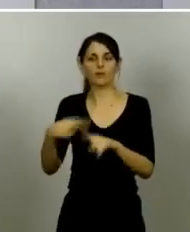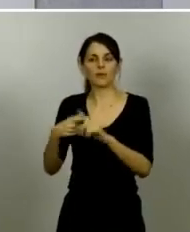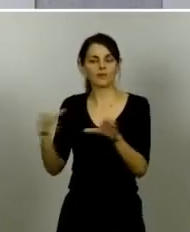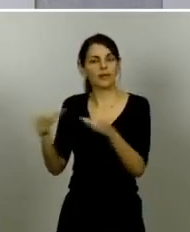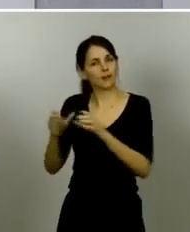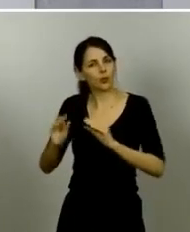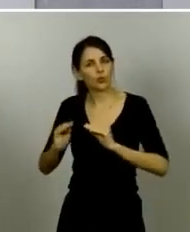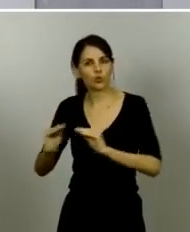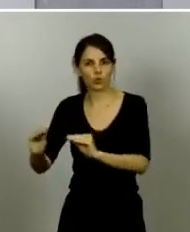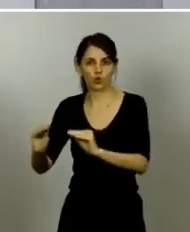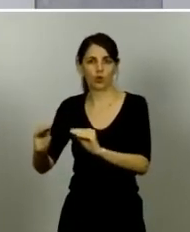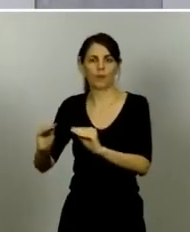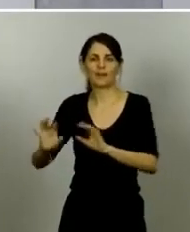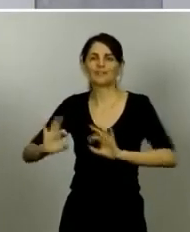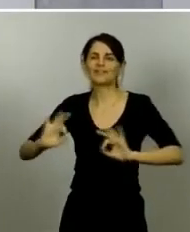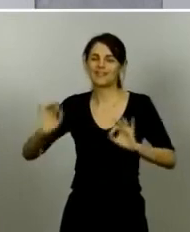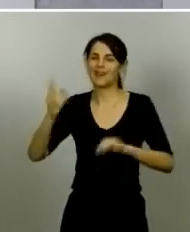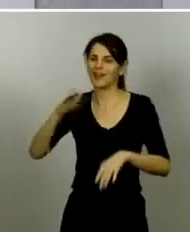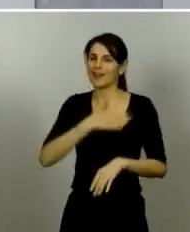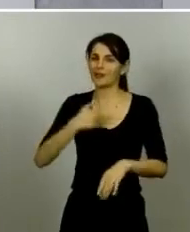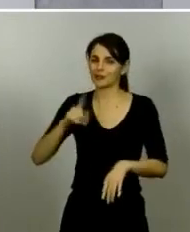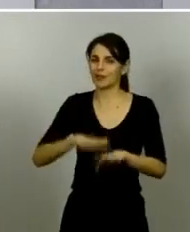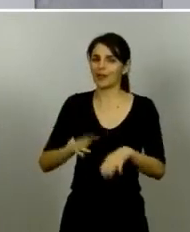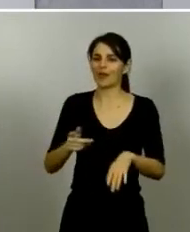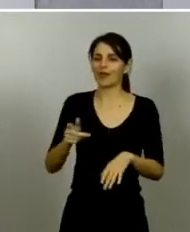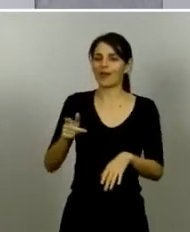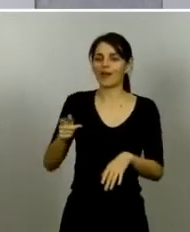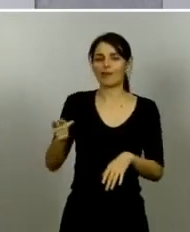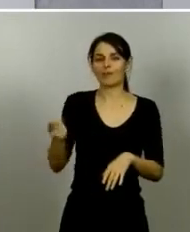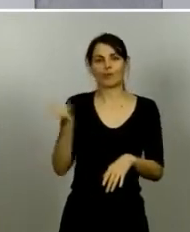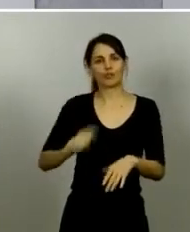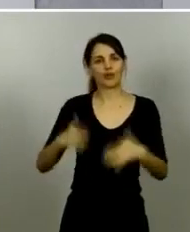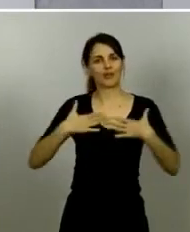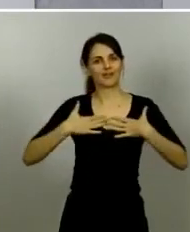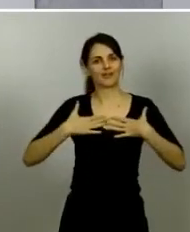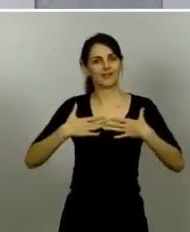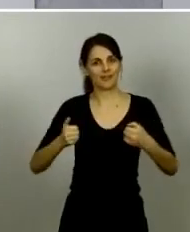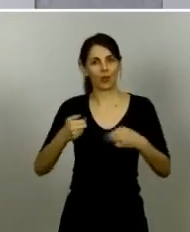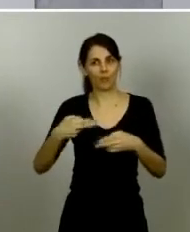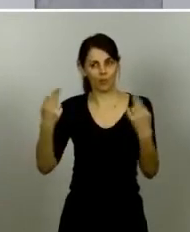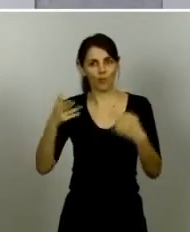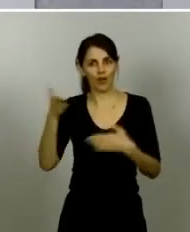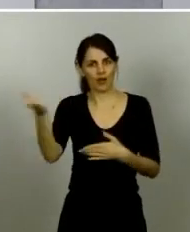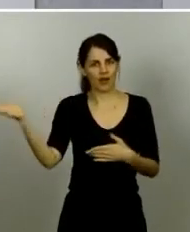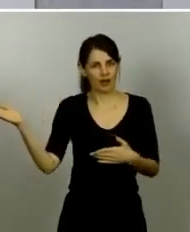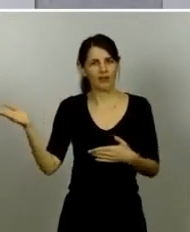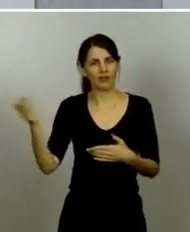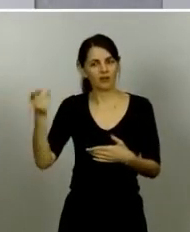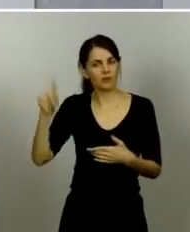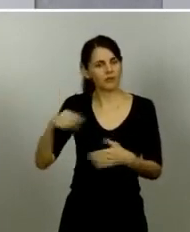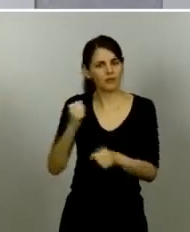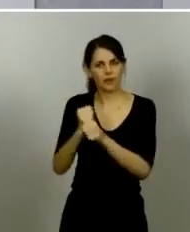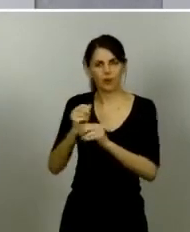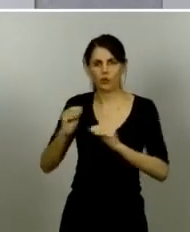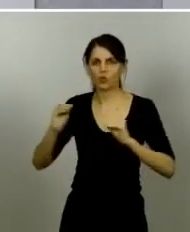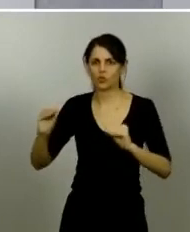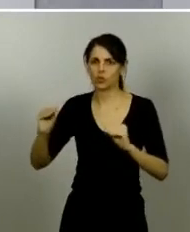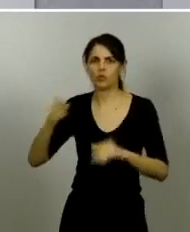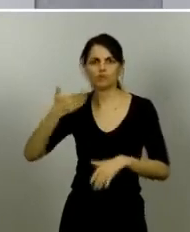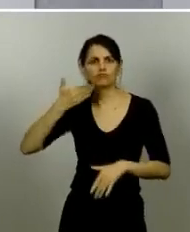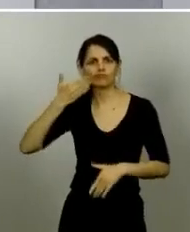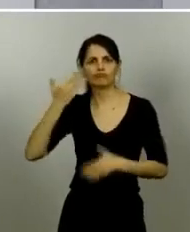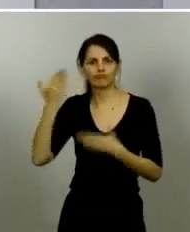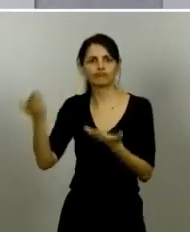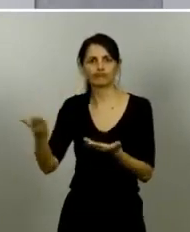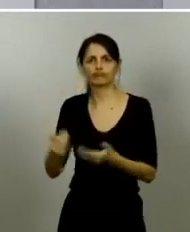profesionales de salud pública muchas veces con un trabajo demasiado desconocido por la población y tan relevante y tan importante junto al de otros profesionales